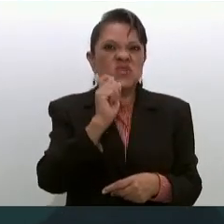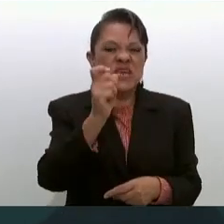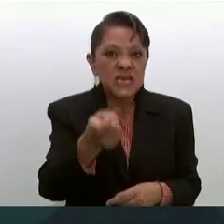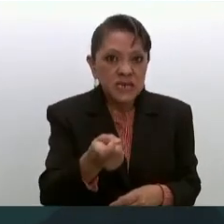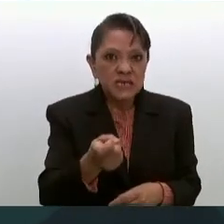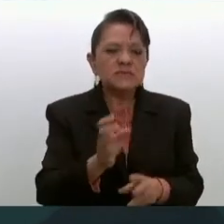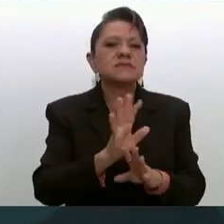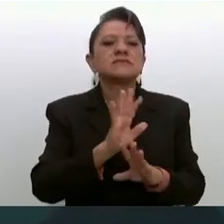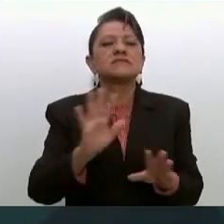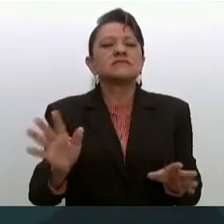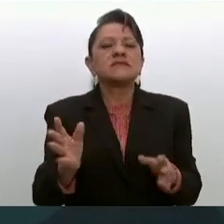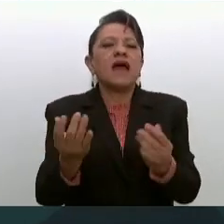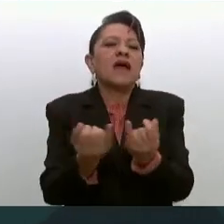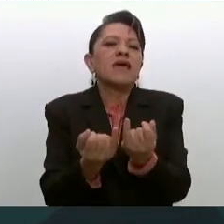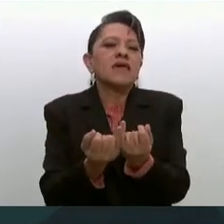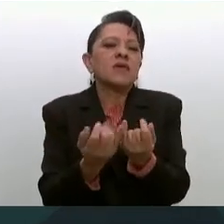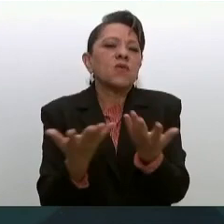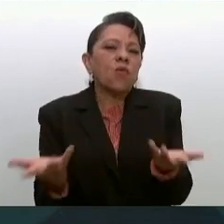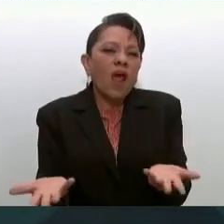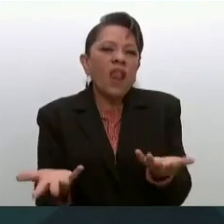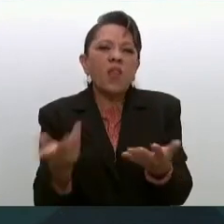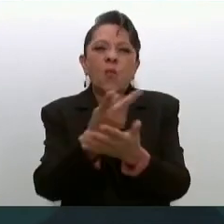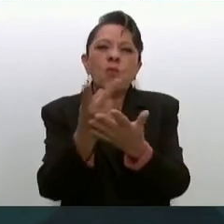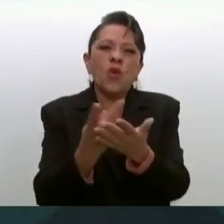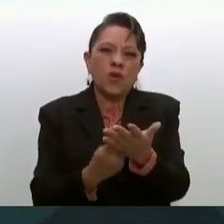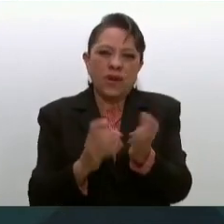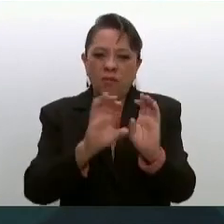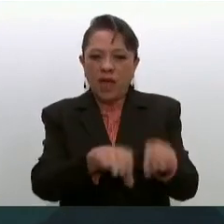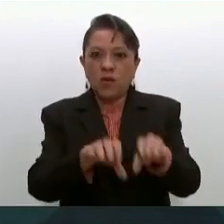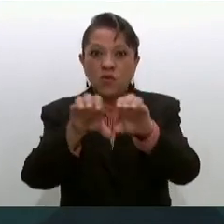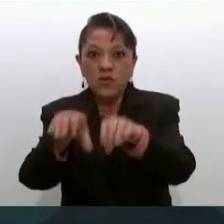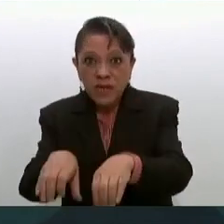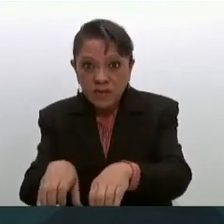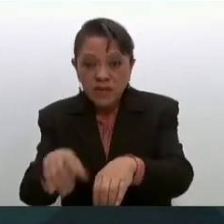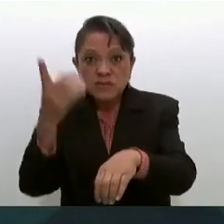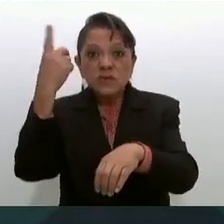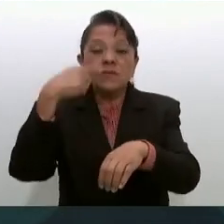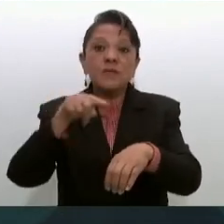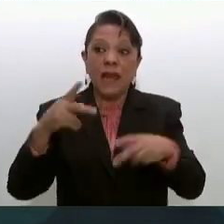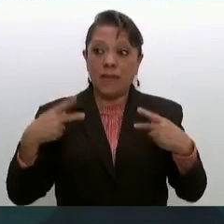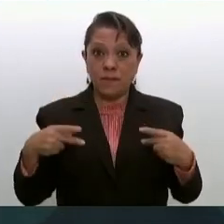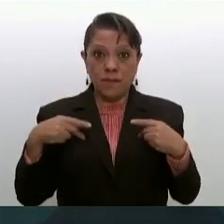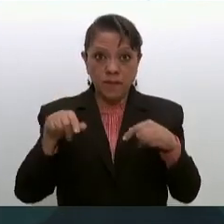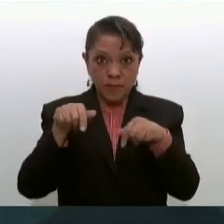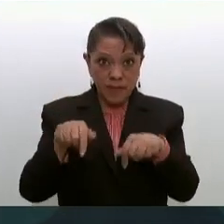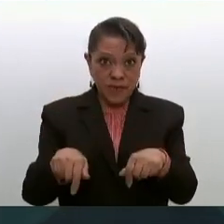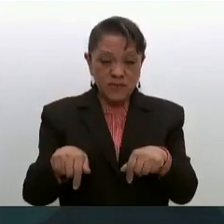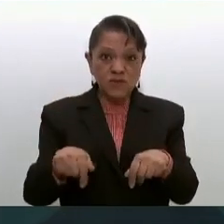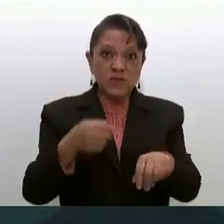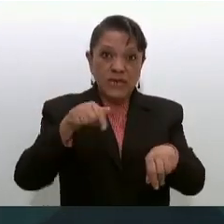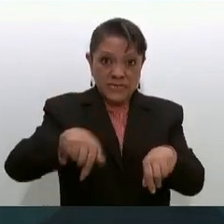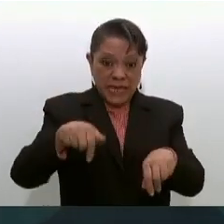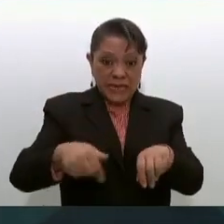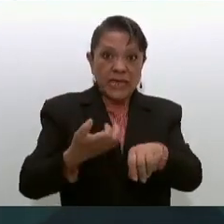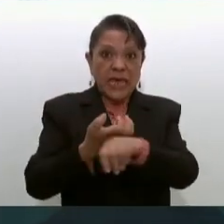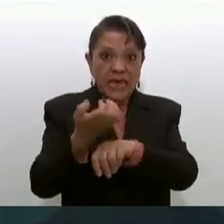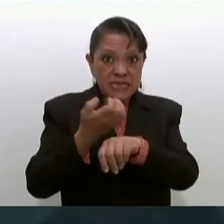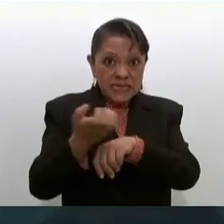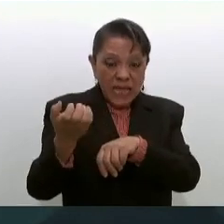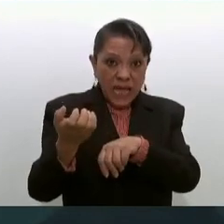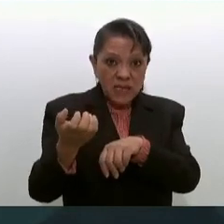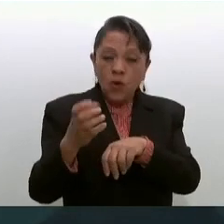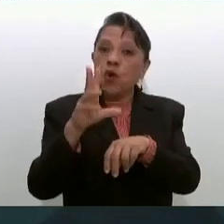contrataciones y todas aquellas acciones para transferir el personal del Estado, que no